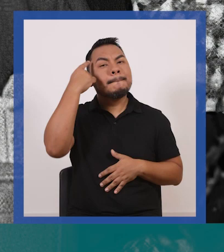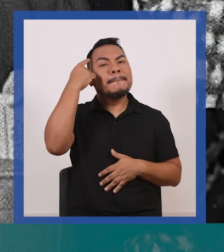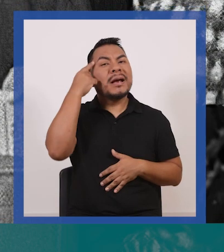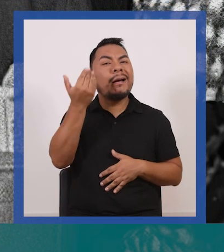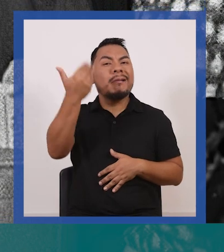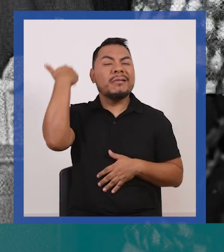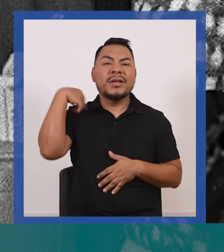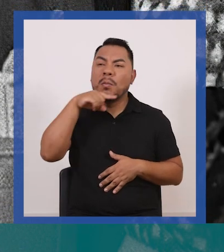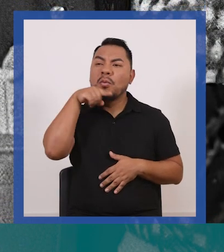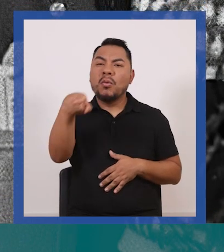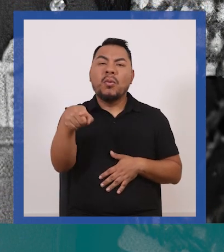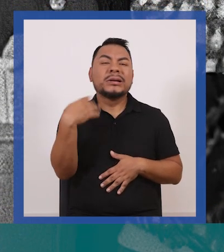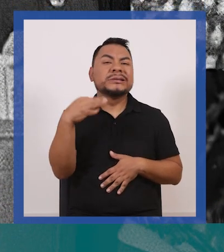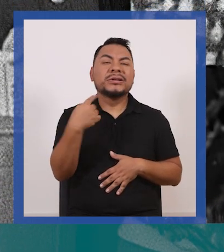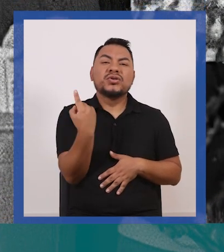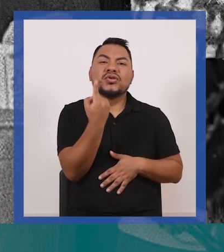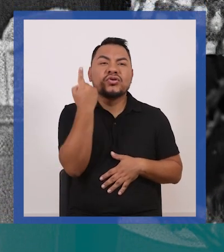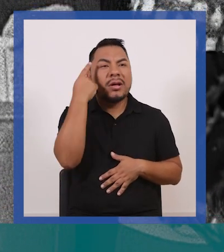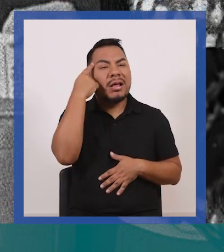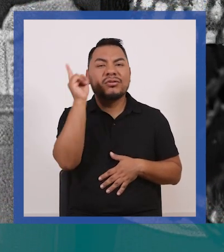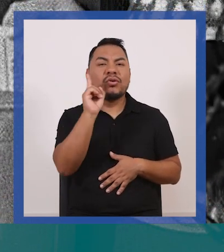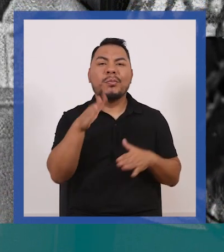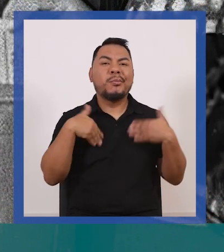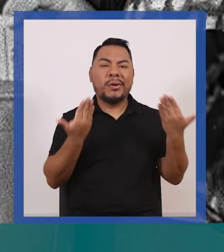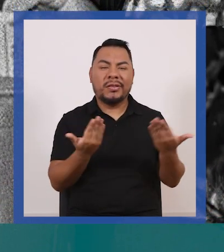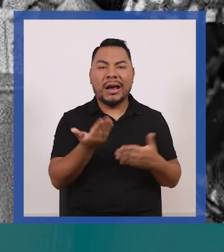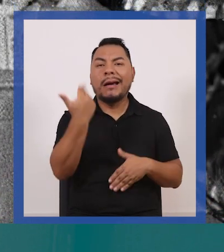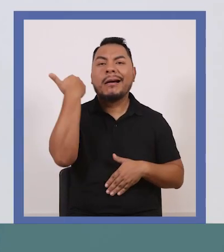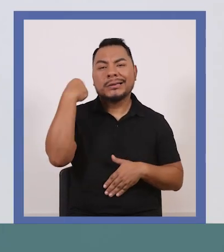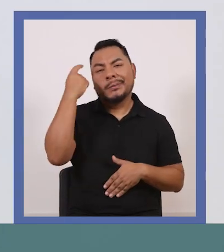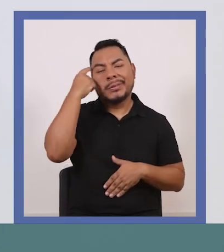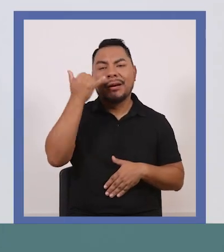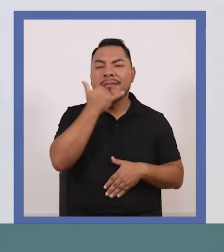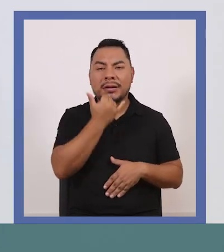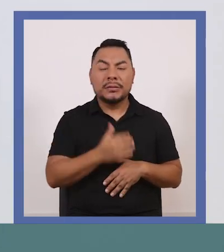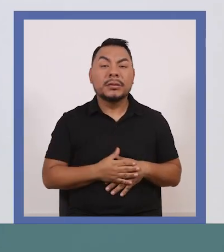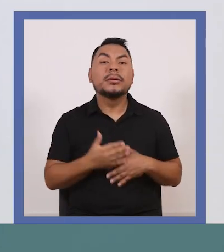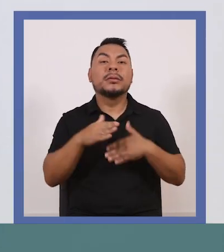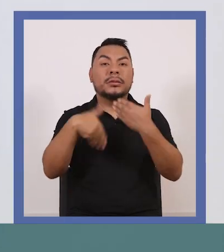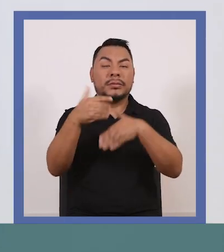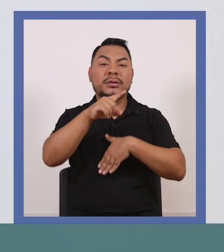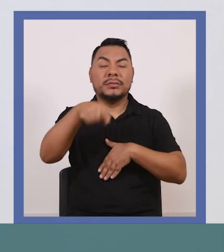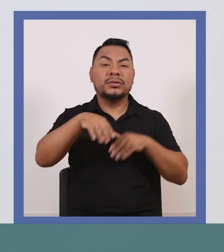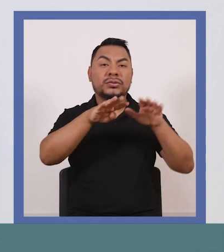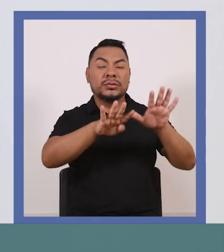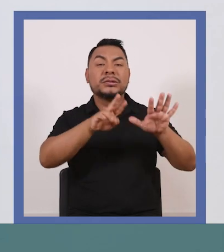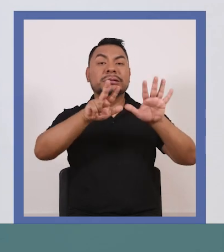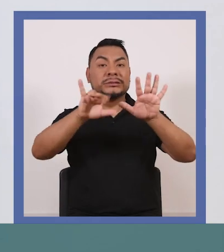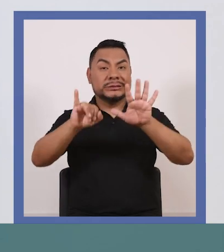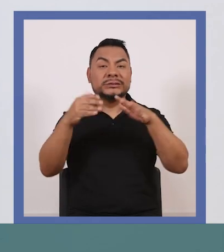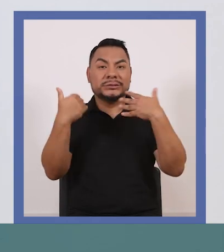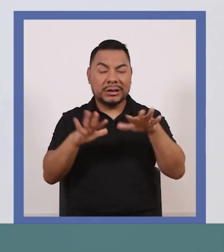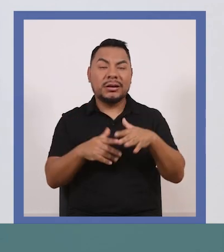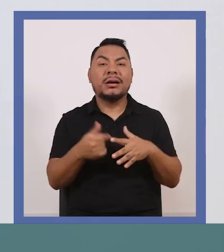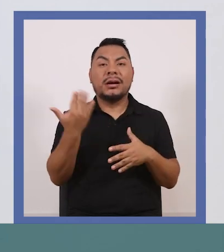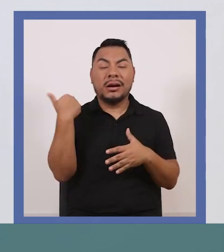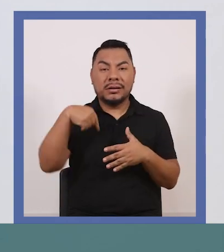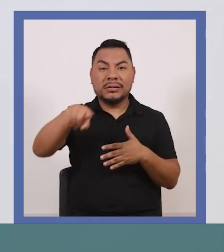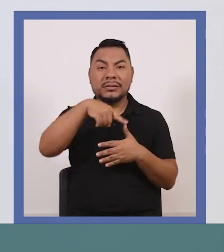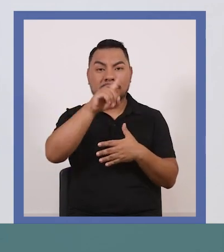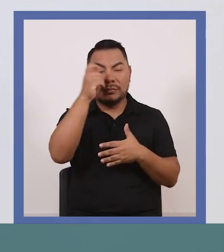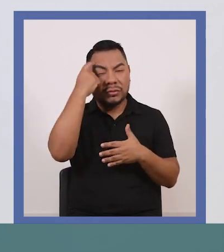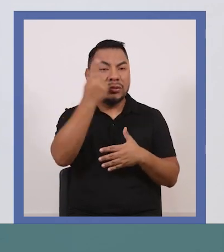se creía que una mujer no tenía esa posibilidad. Más aún con la ley de 1896 que se excluyó de la